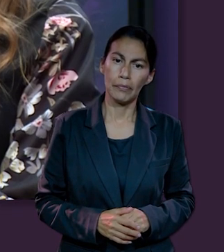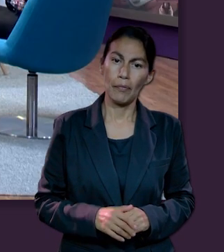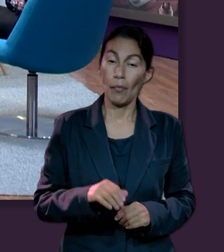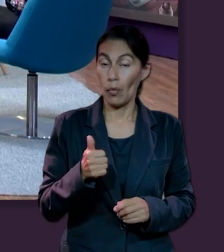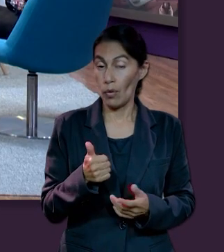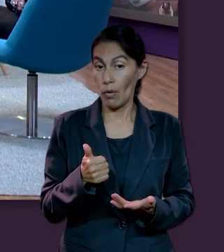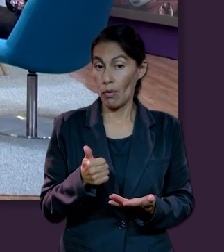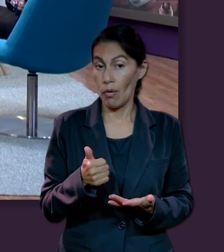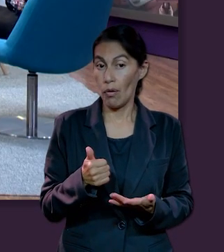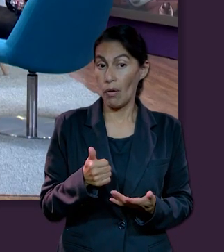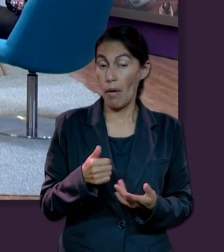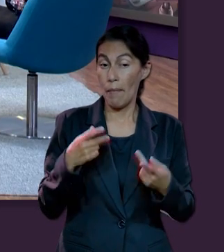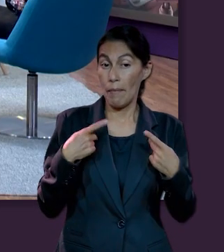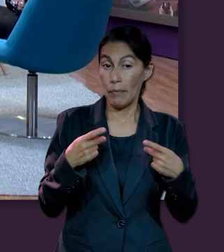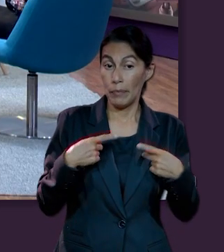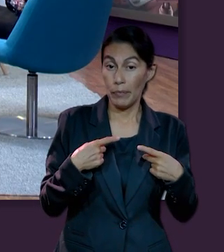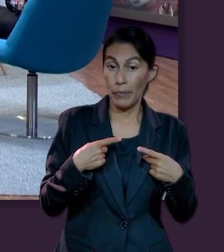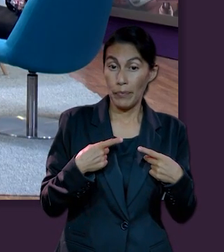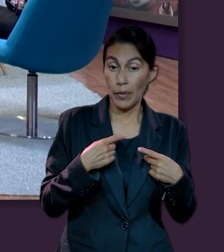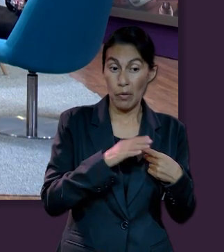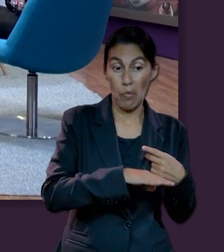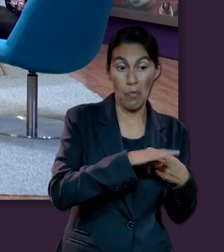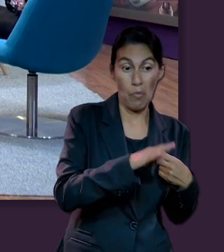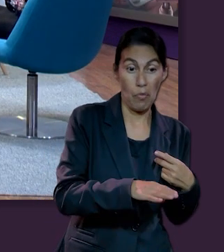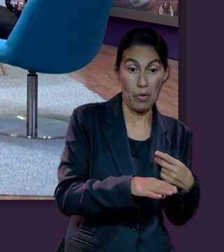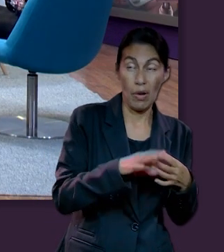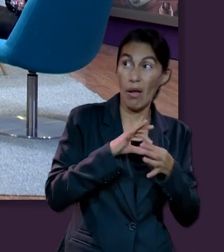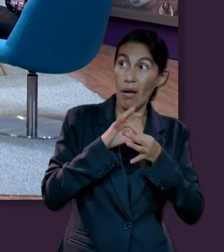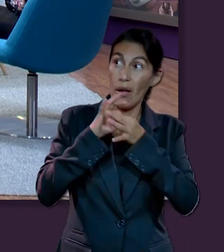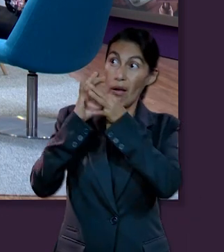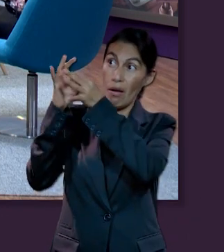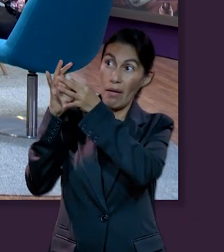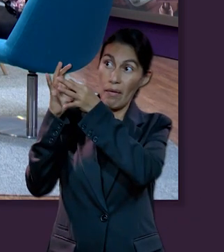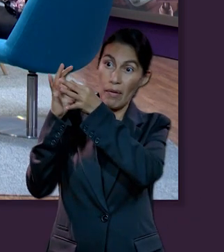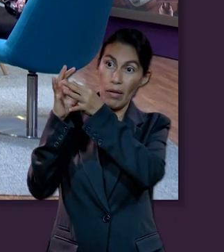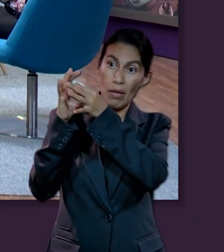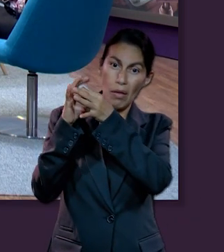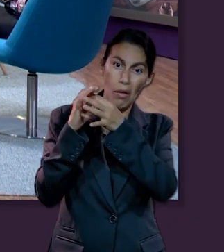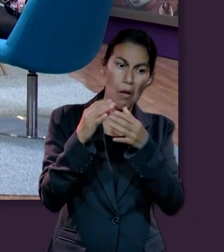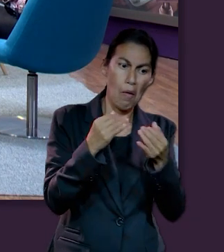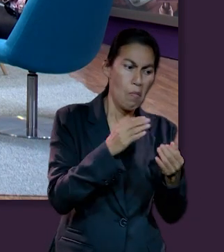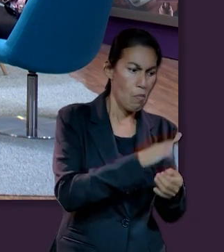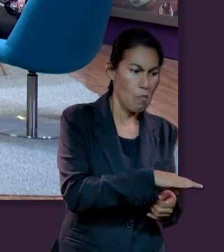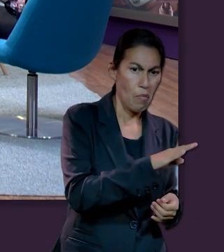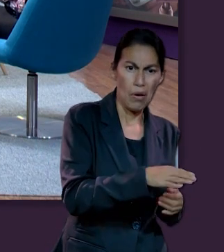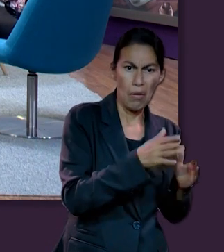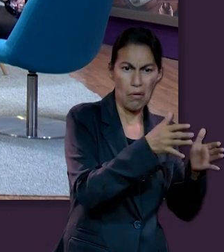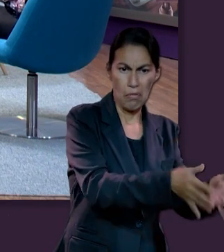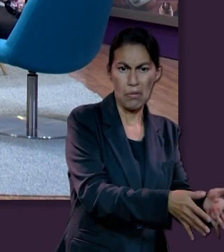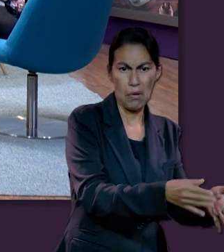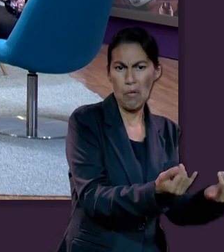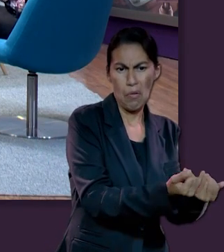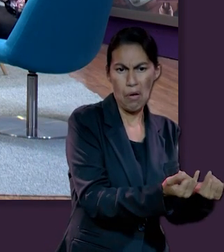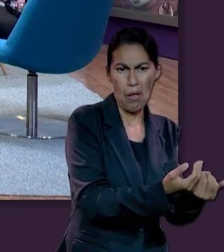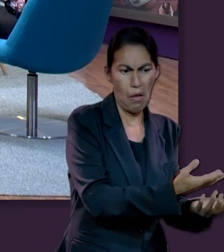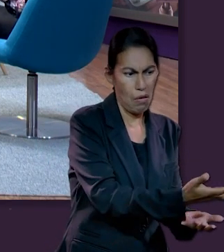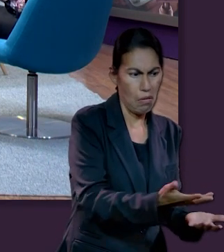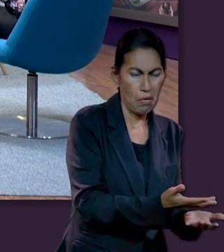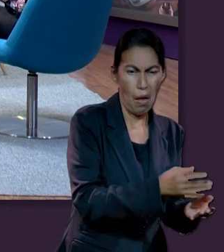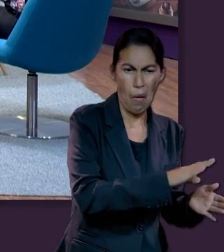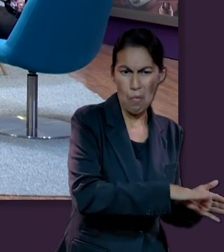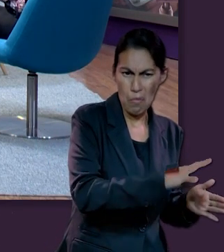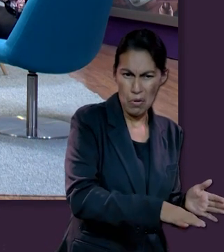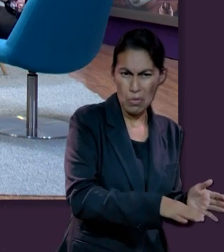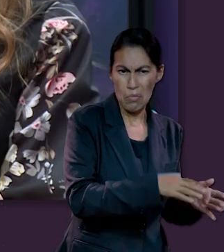los que mueren en Cristo pueden ser enterrados cerca de sus seres queridos, pero aún así no hay comunicación